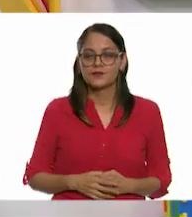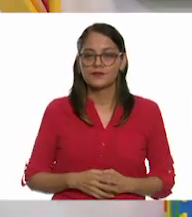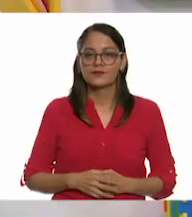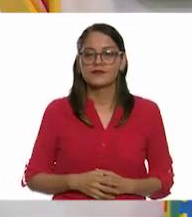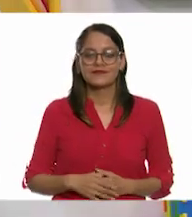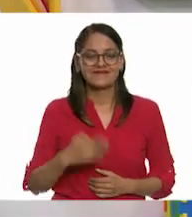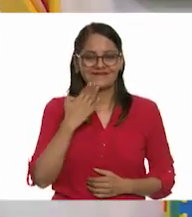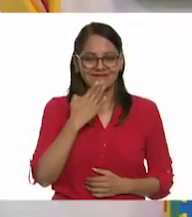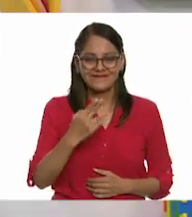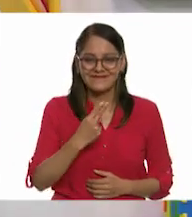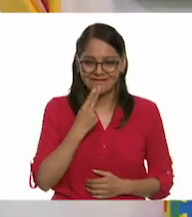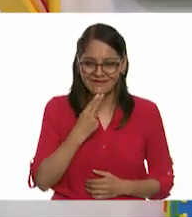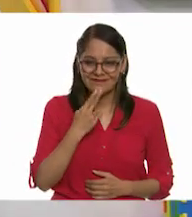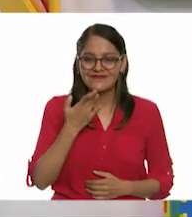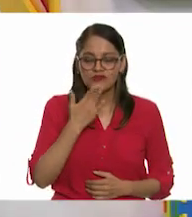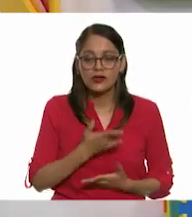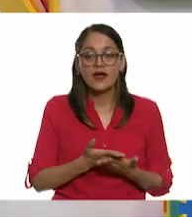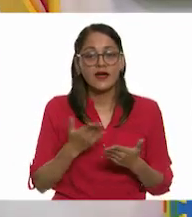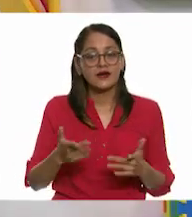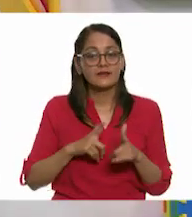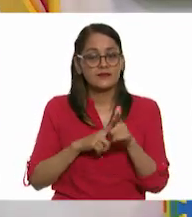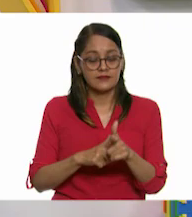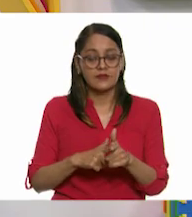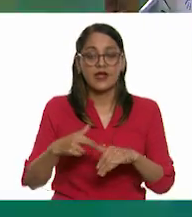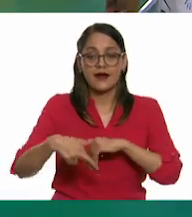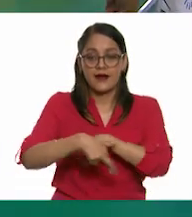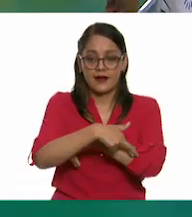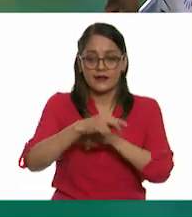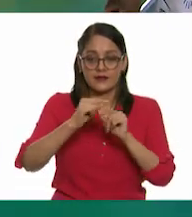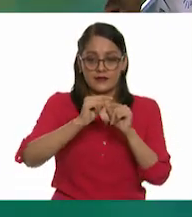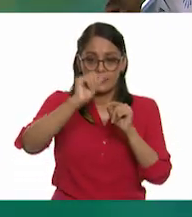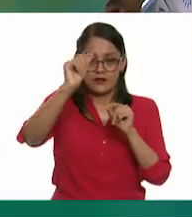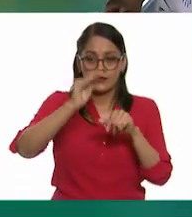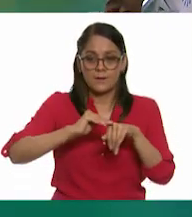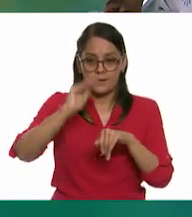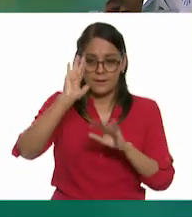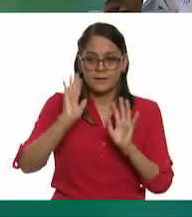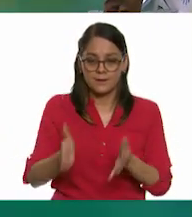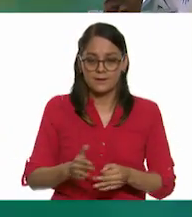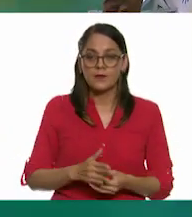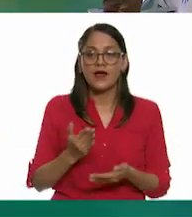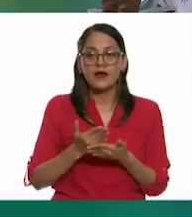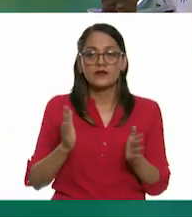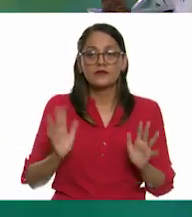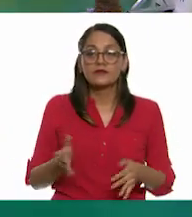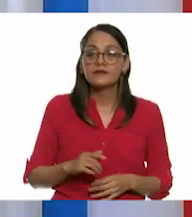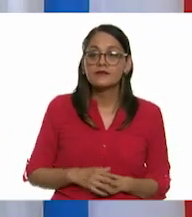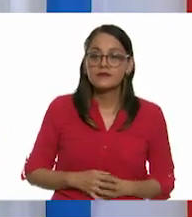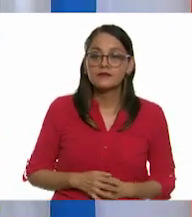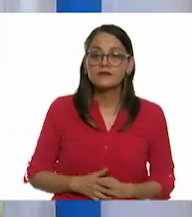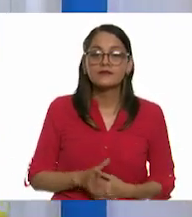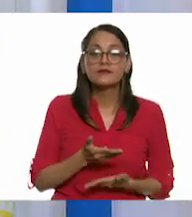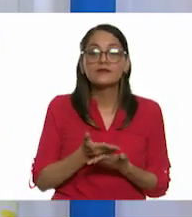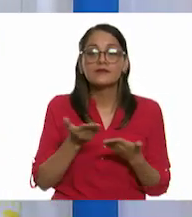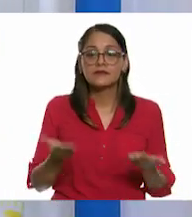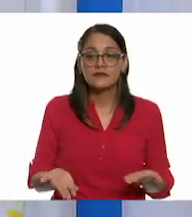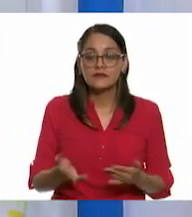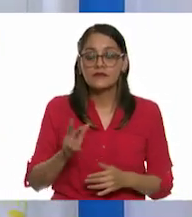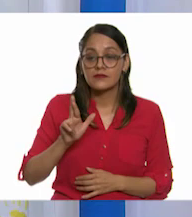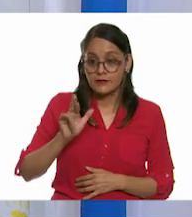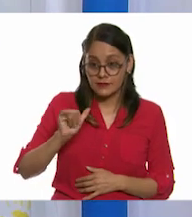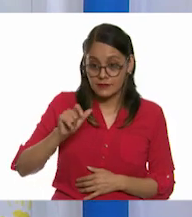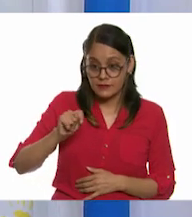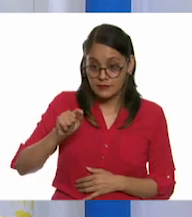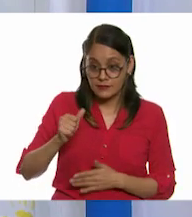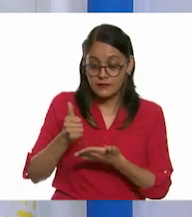Muy bien. bien, Entonces, ya completamos un segmento de recta más y ya tenemos aquí. Ahora, Rita, ¿nos